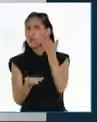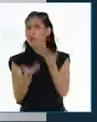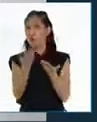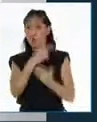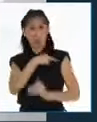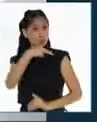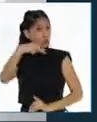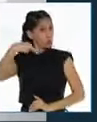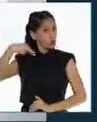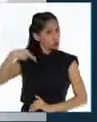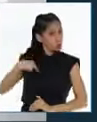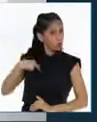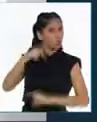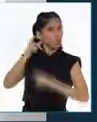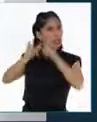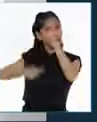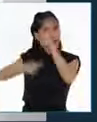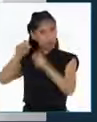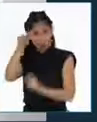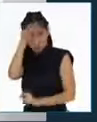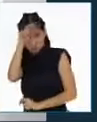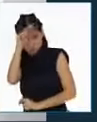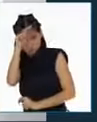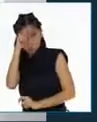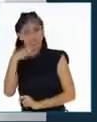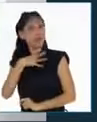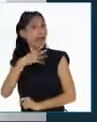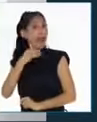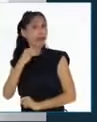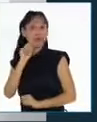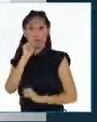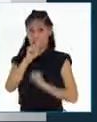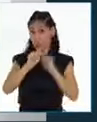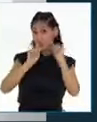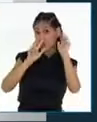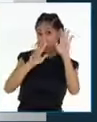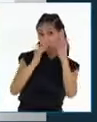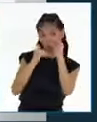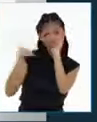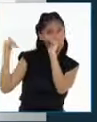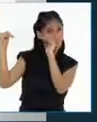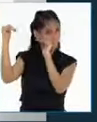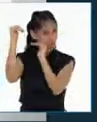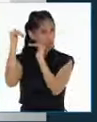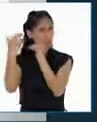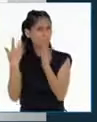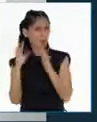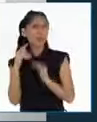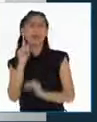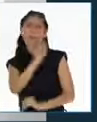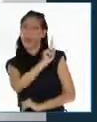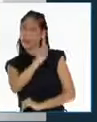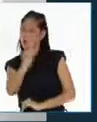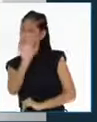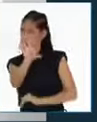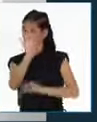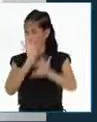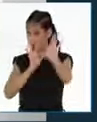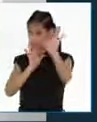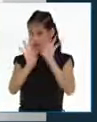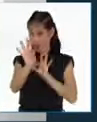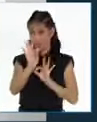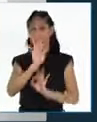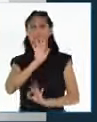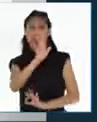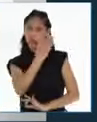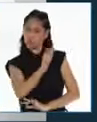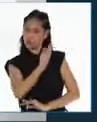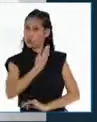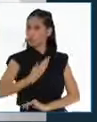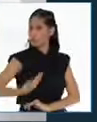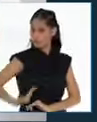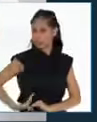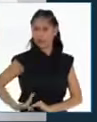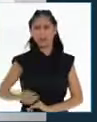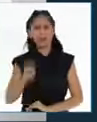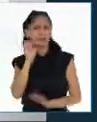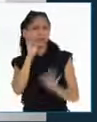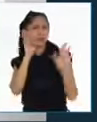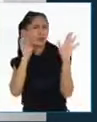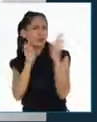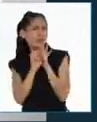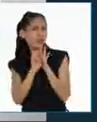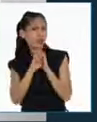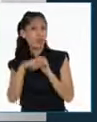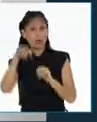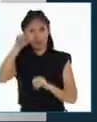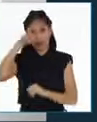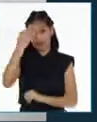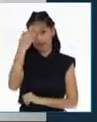los ciudadanos y las ciudadanas mayores de edad, elegimos a nuestros representantes o a nuestros gobernantes. Por ejemplo, el